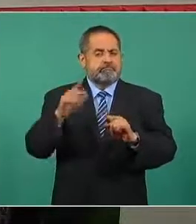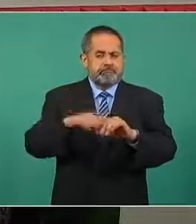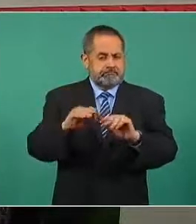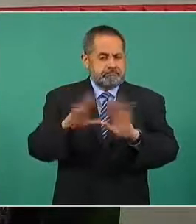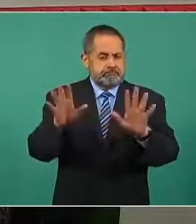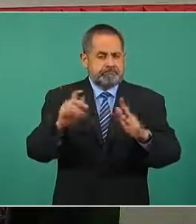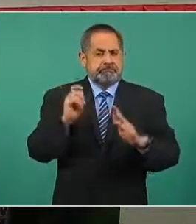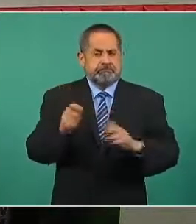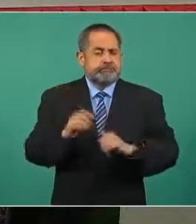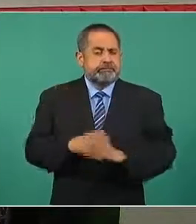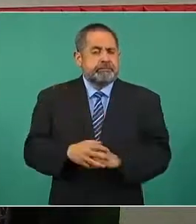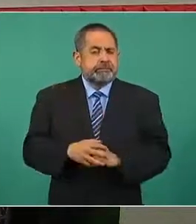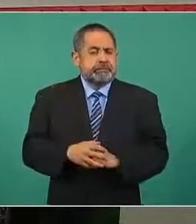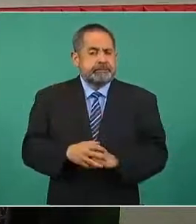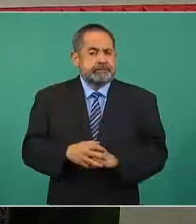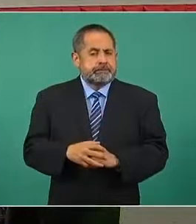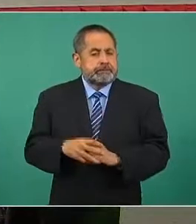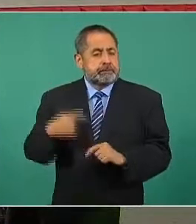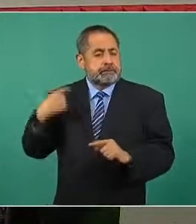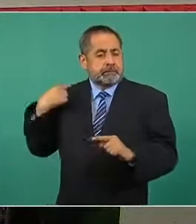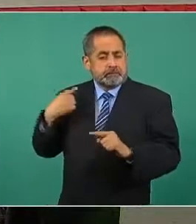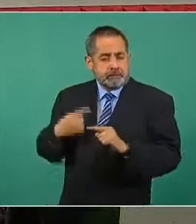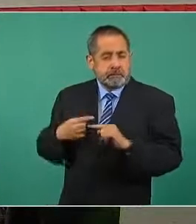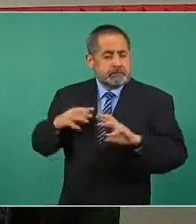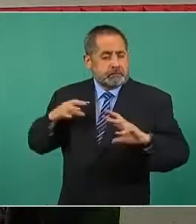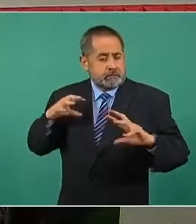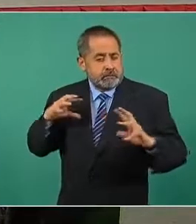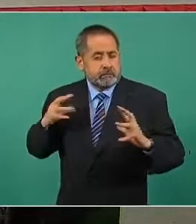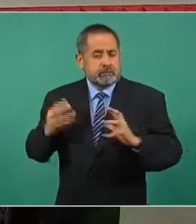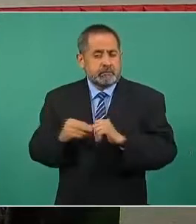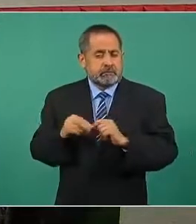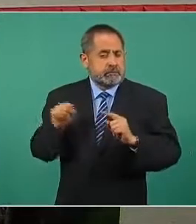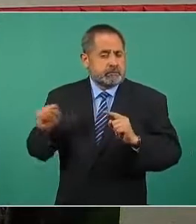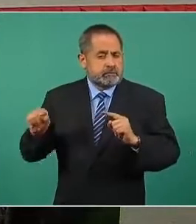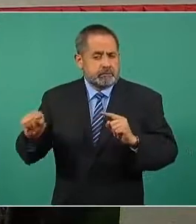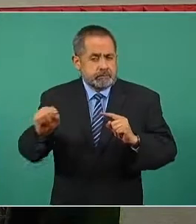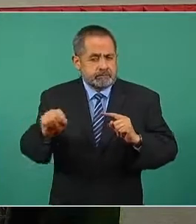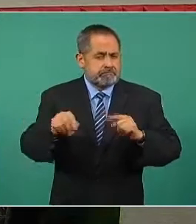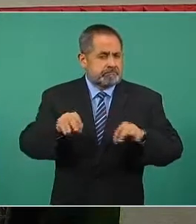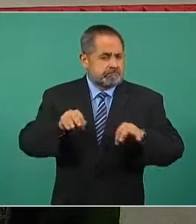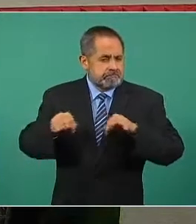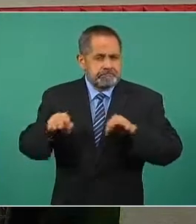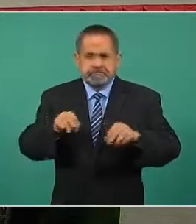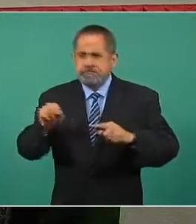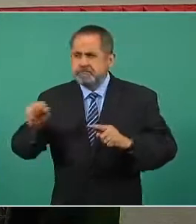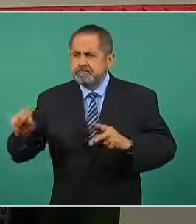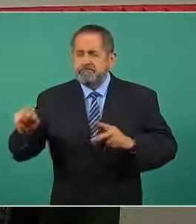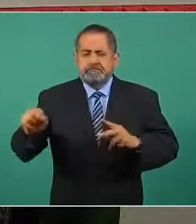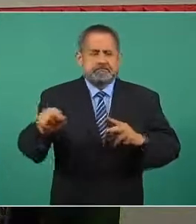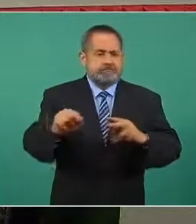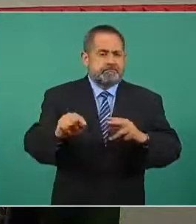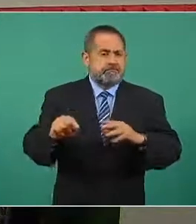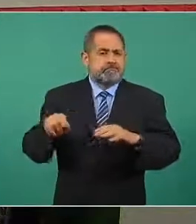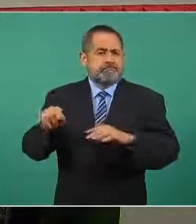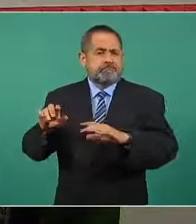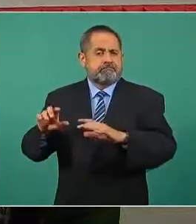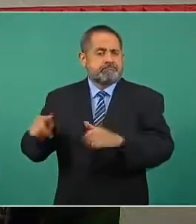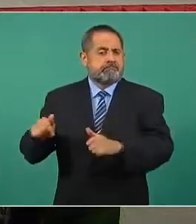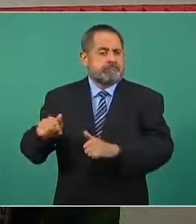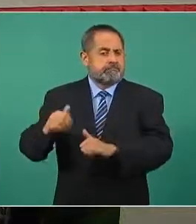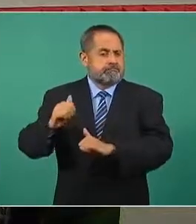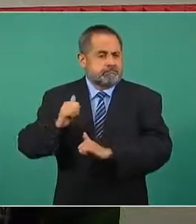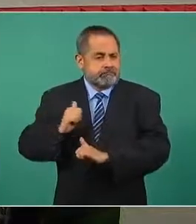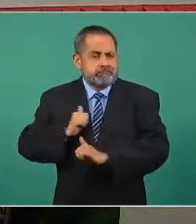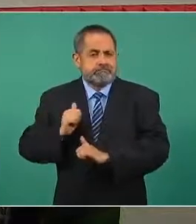todo el trabajo que hacen los diferentes las diferentes fuerzas de